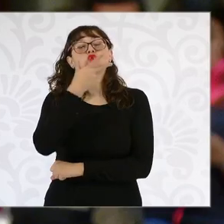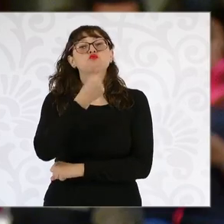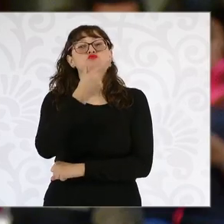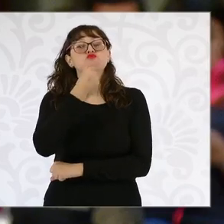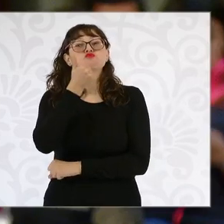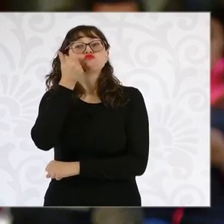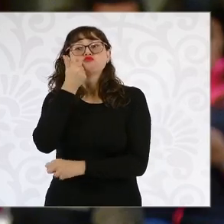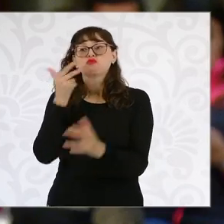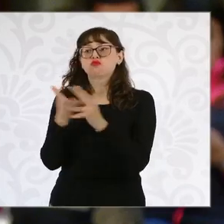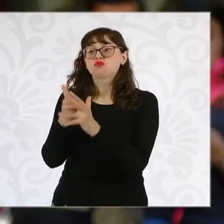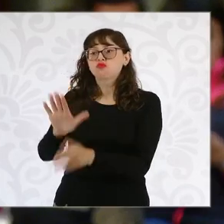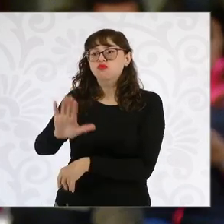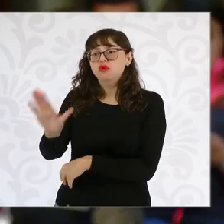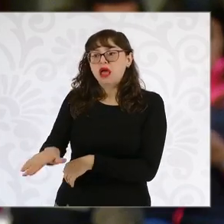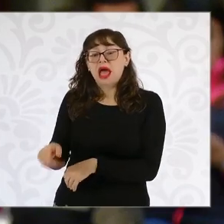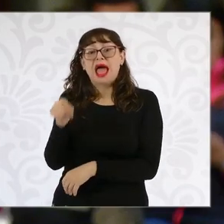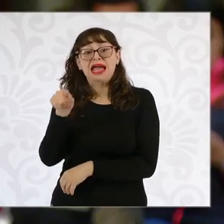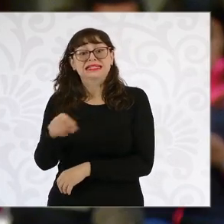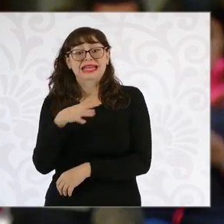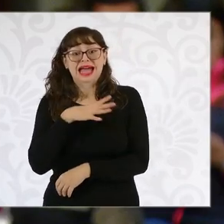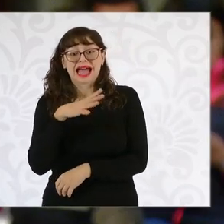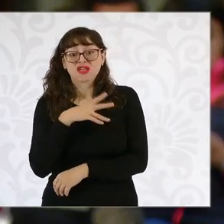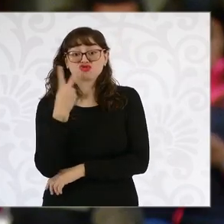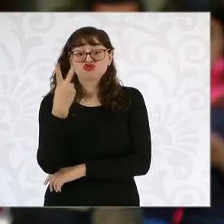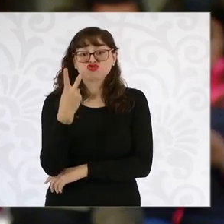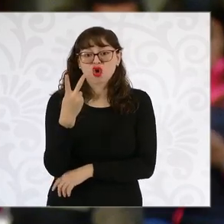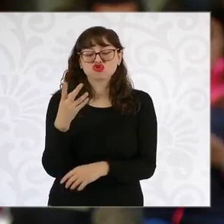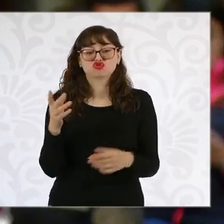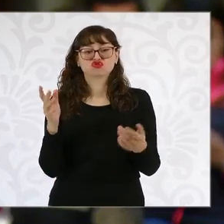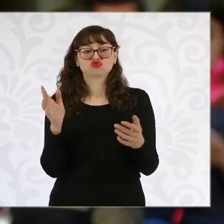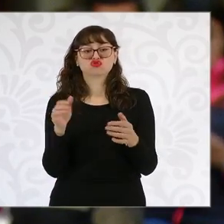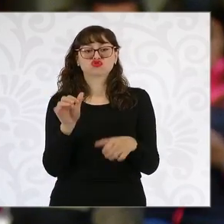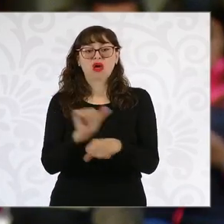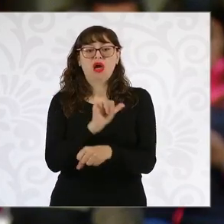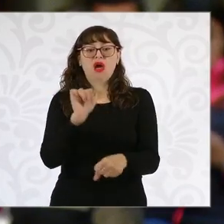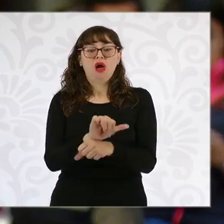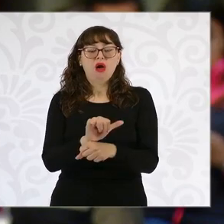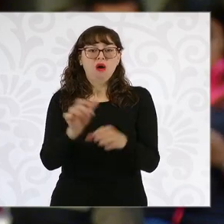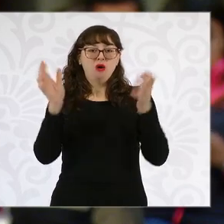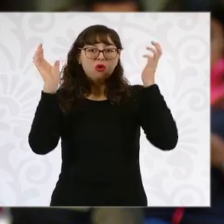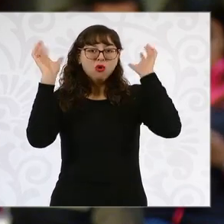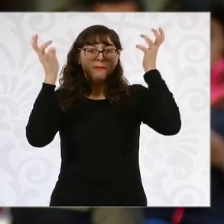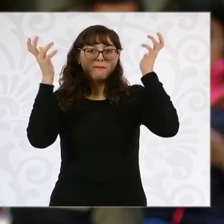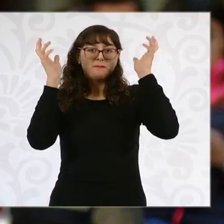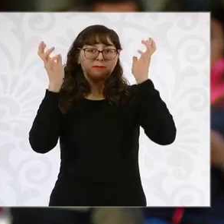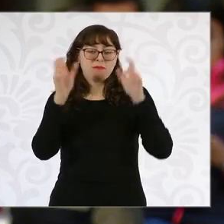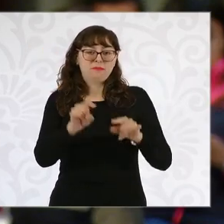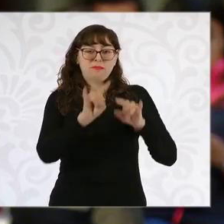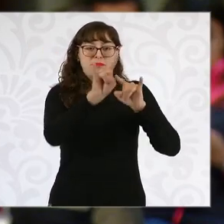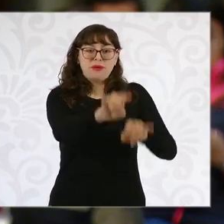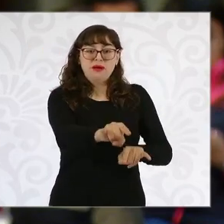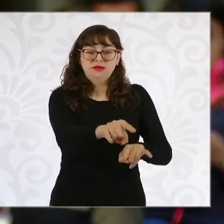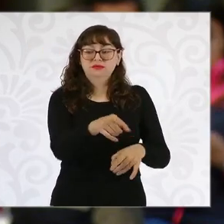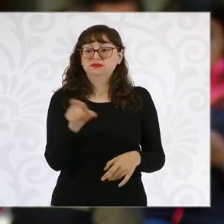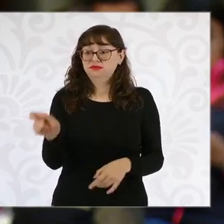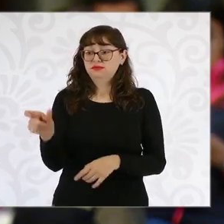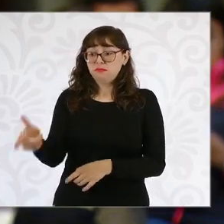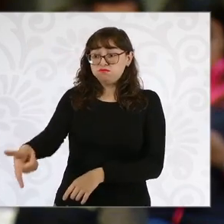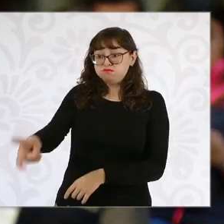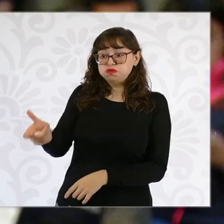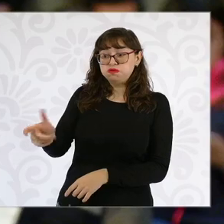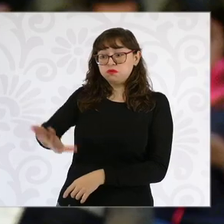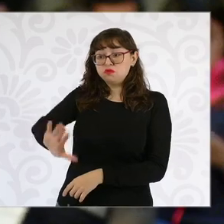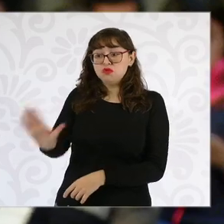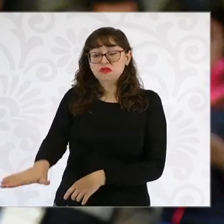se encontraban dos patrullas. Hay videos que lo acreditan, dos patrullas, una de ellas en el momento de la ejecución se fue,